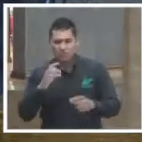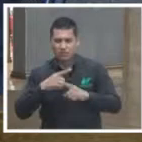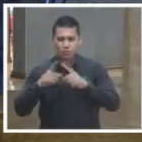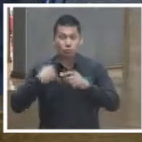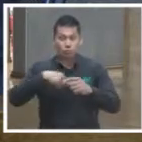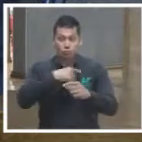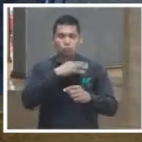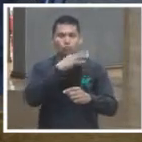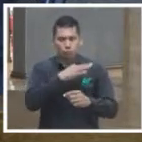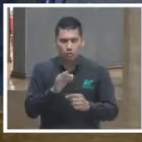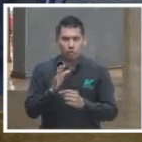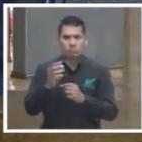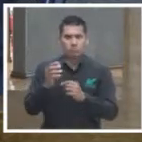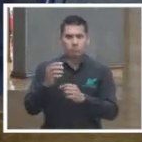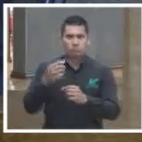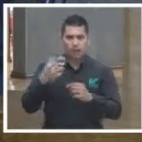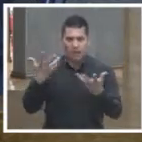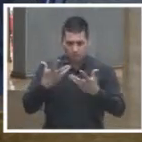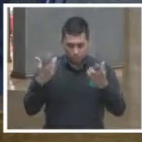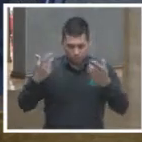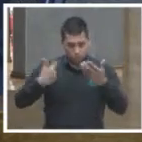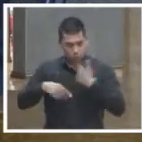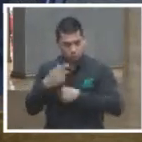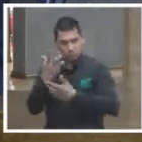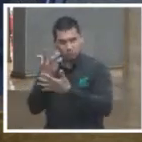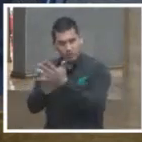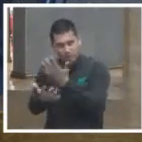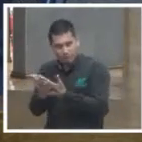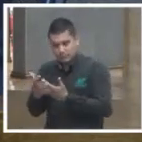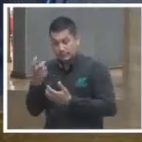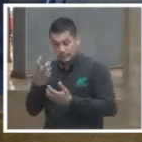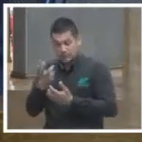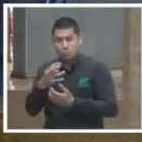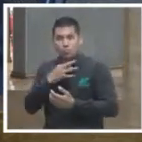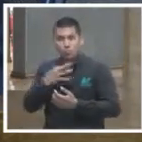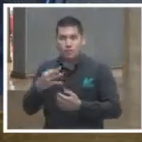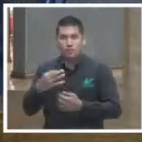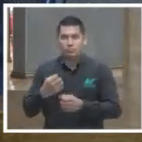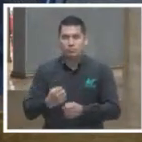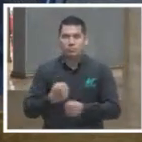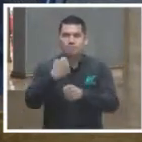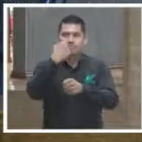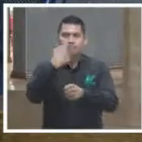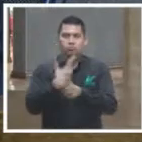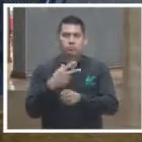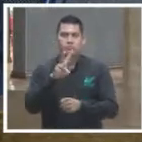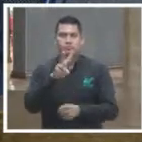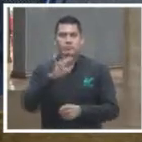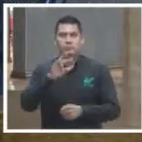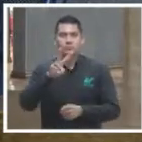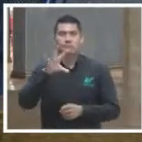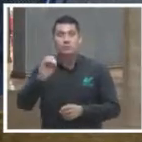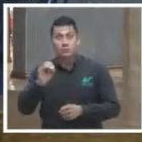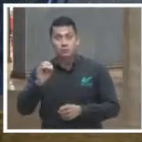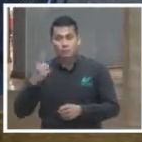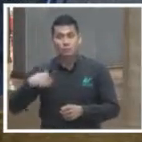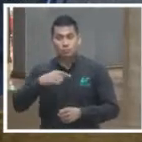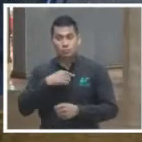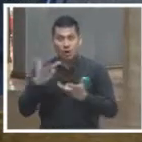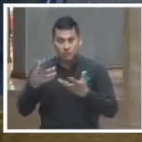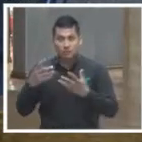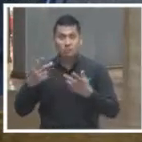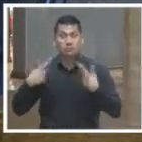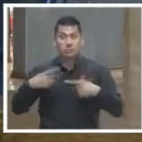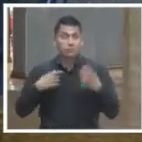interactuar e interactuar en vivo, déjenme utilizar la expresión, con esa